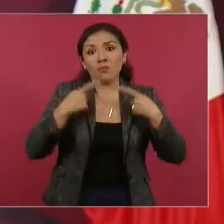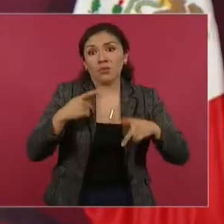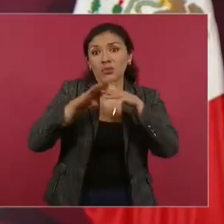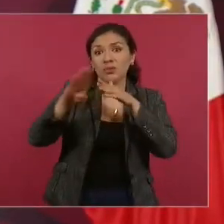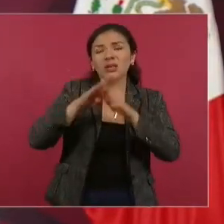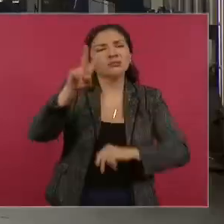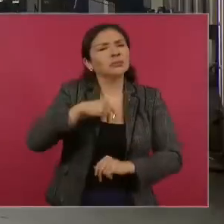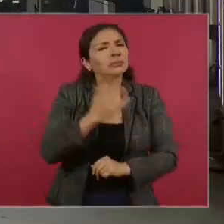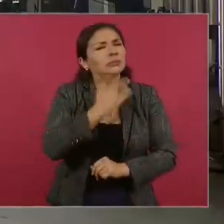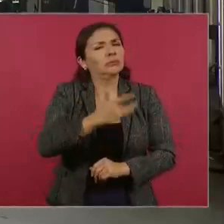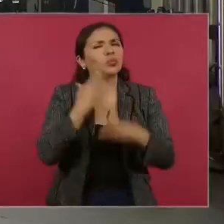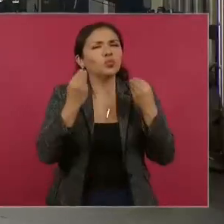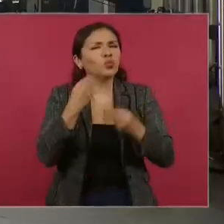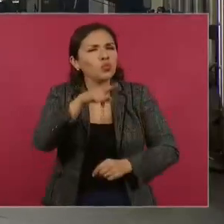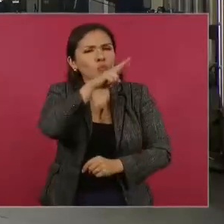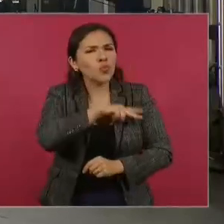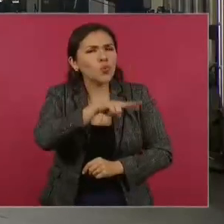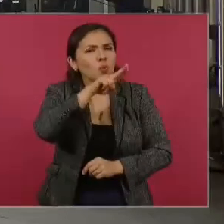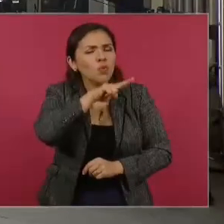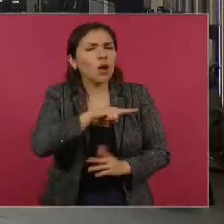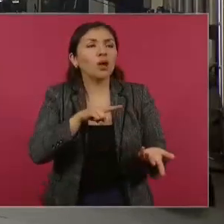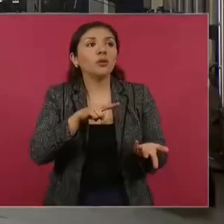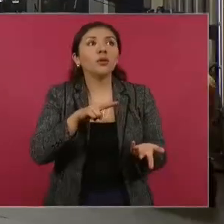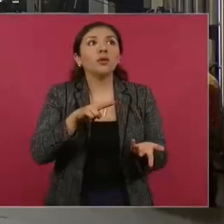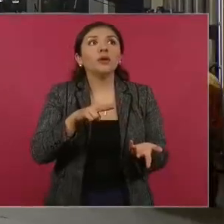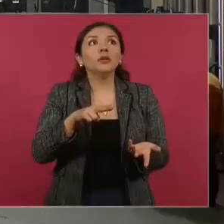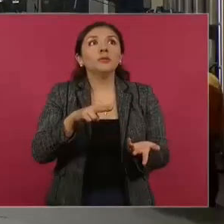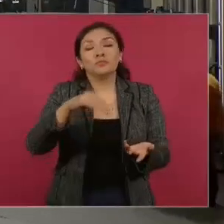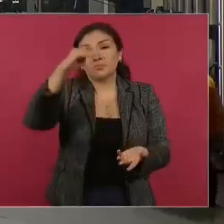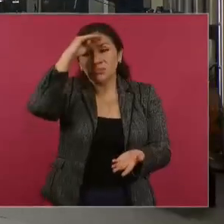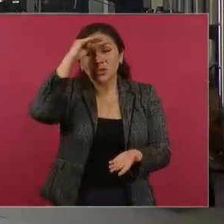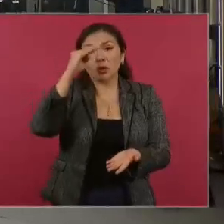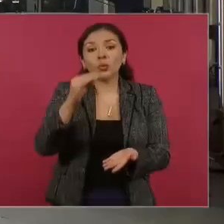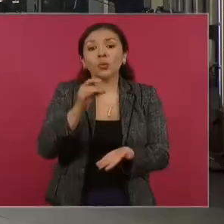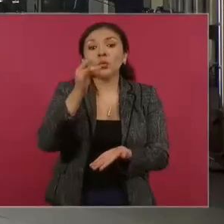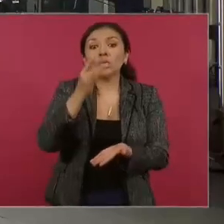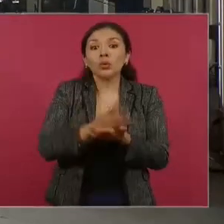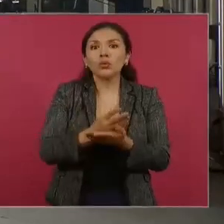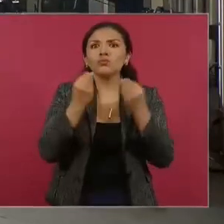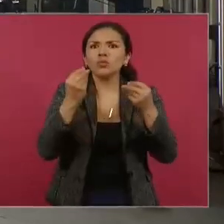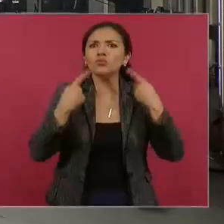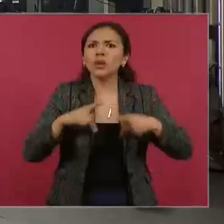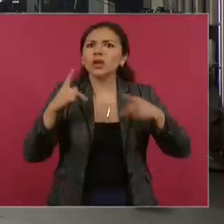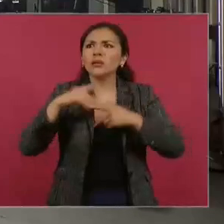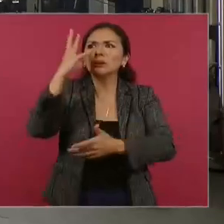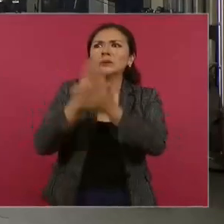preocupa mucho no sólo el que cada vez son más,